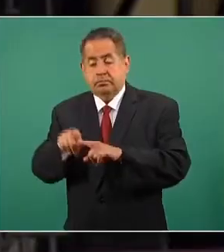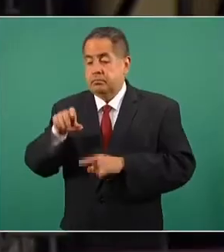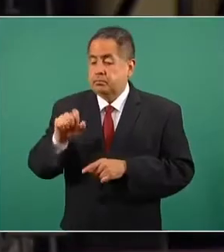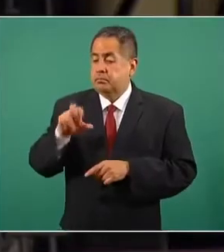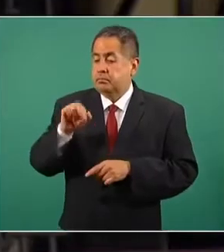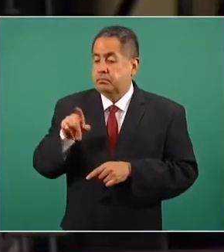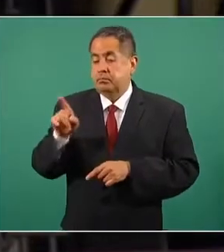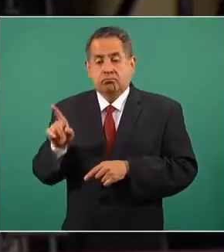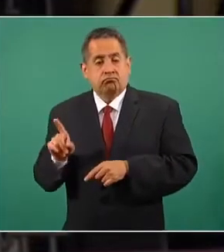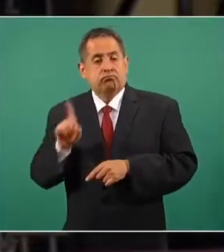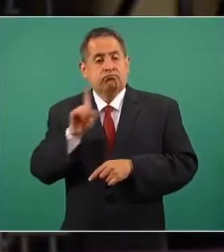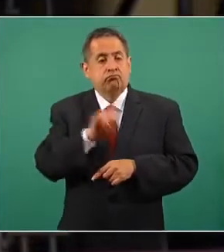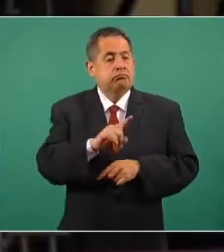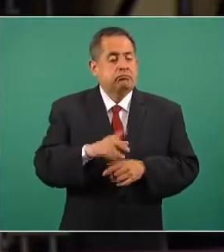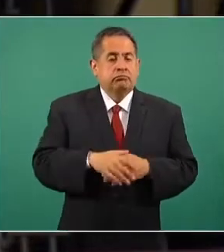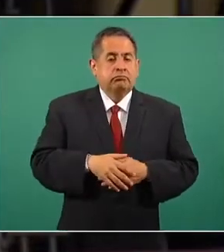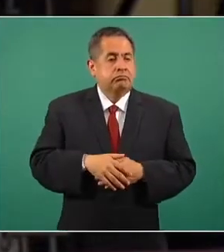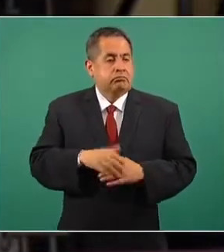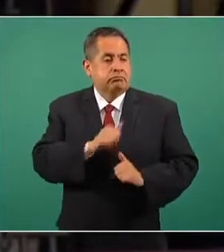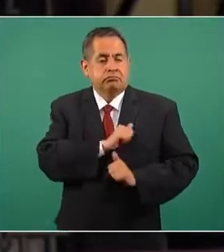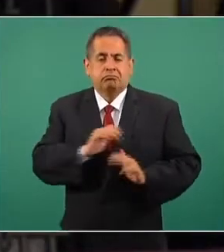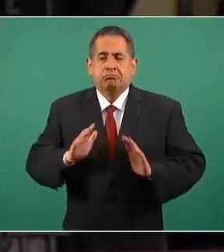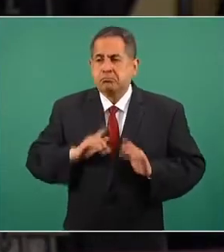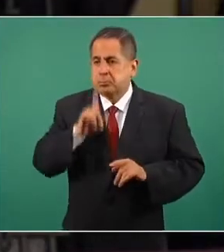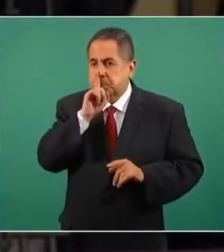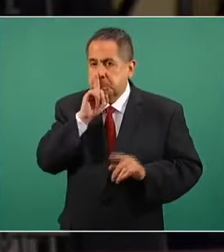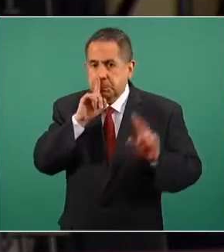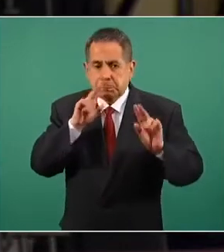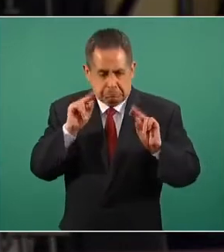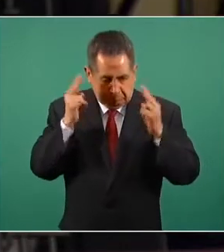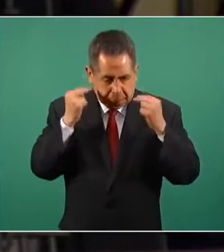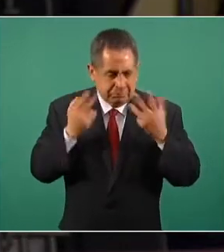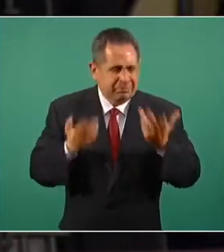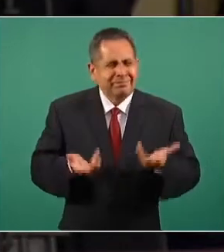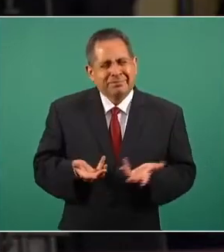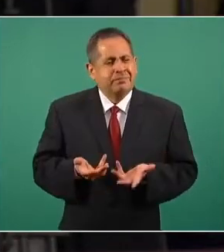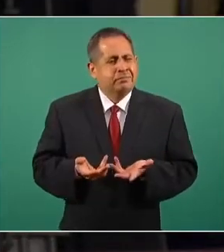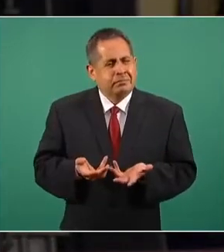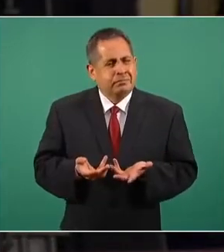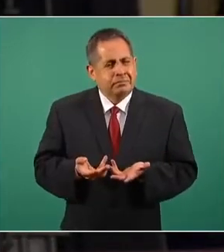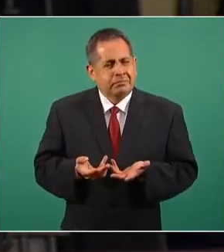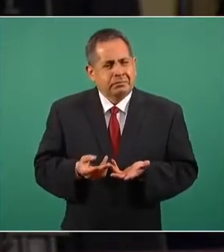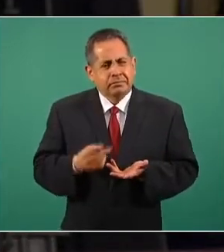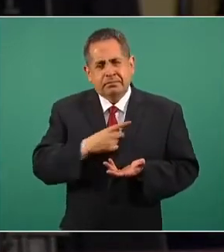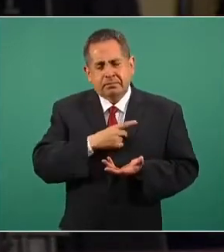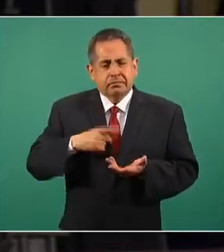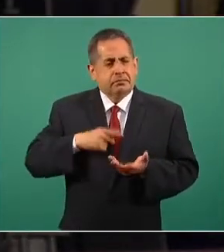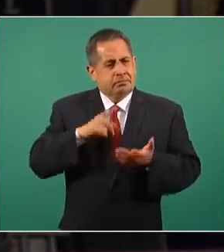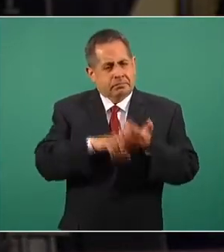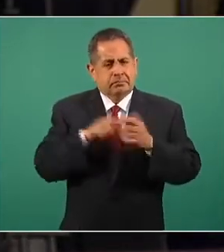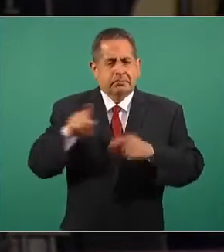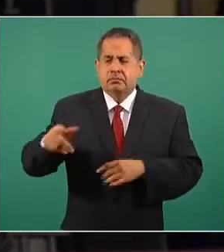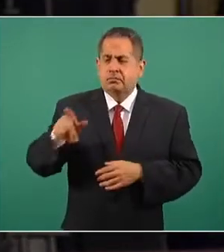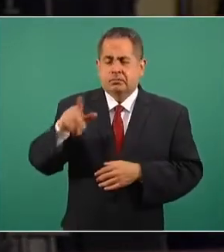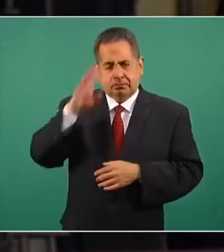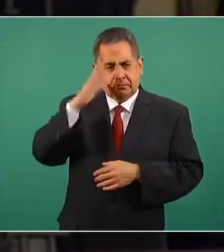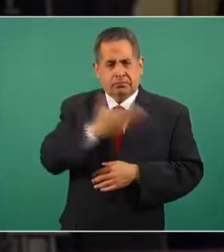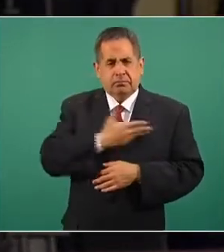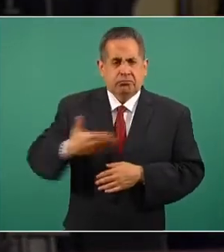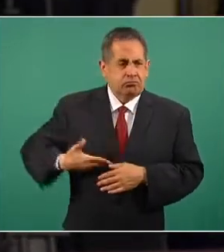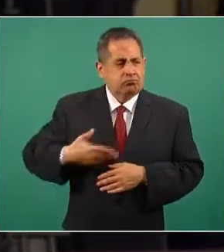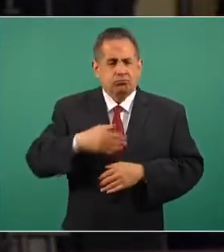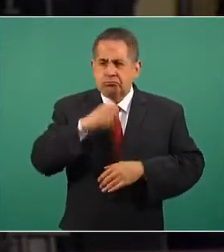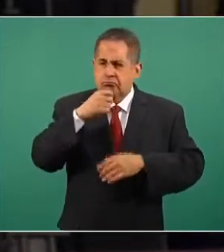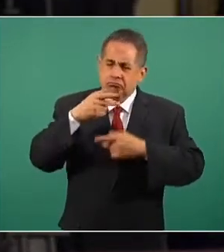y las fuerzas hermanas no dijeron nada. Tenemos que… el señor presidente dice, digan